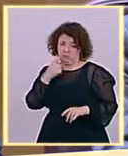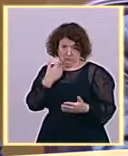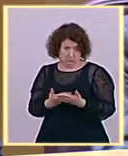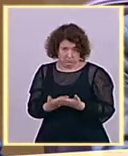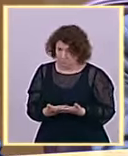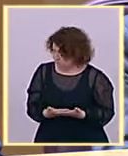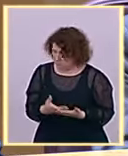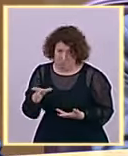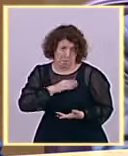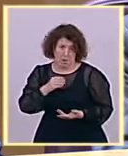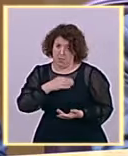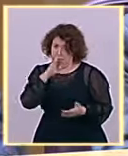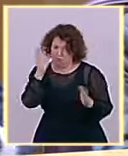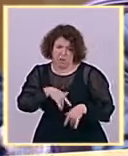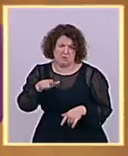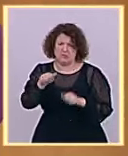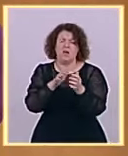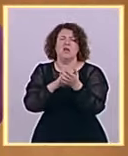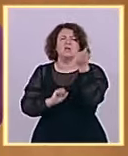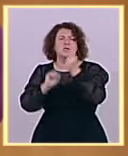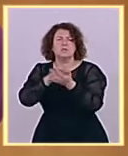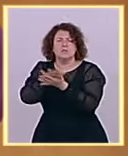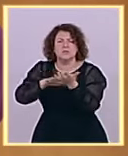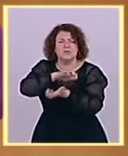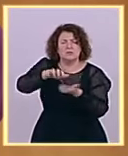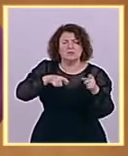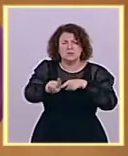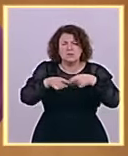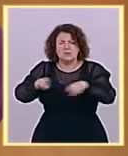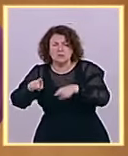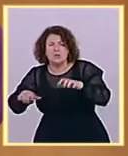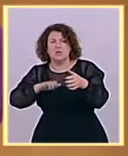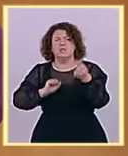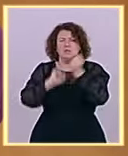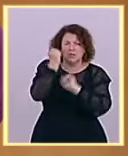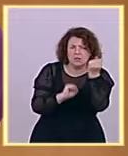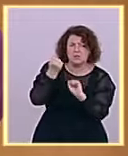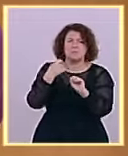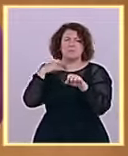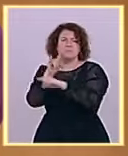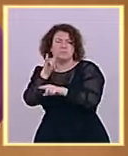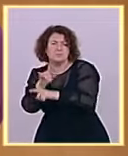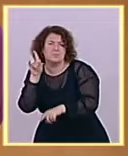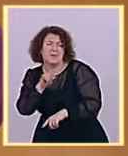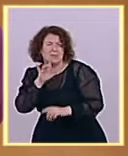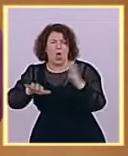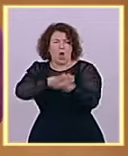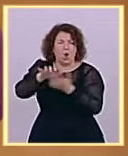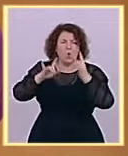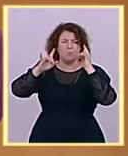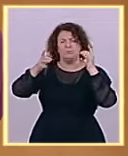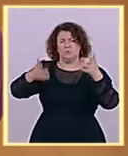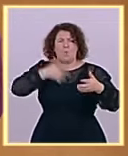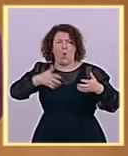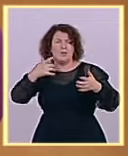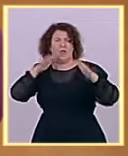bronca, estamos viendo mentiras, estamos viendo ruido y estamos viendo, sobre todo, que una vez más, ustedes con su actitud lo